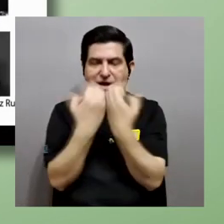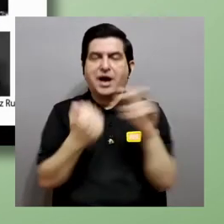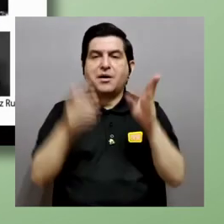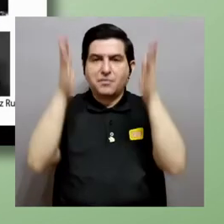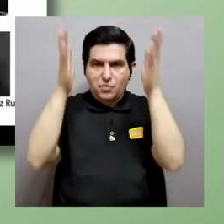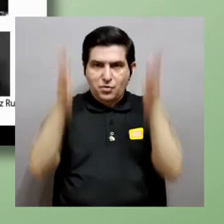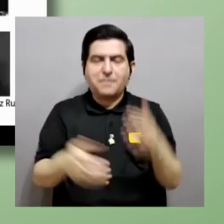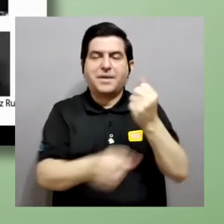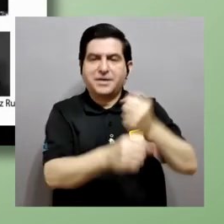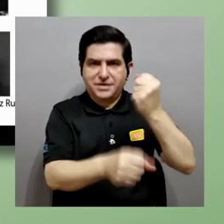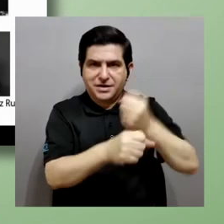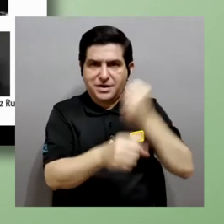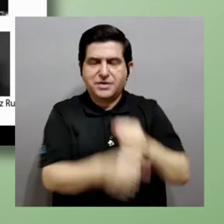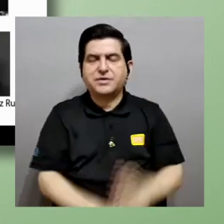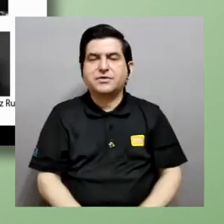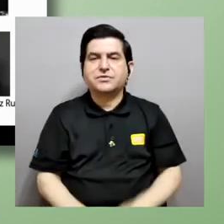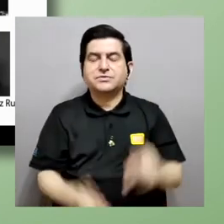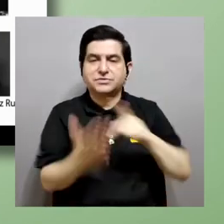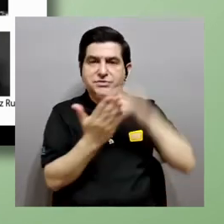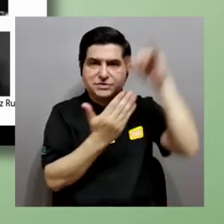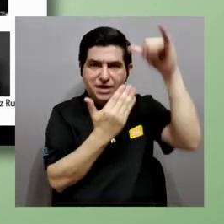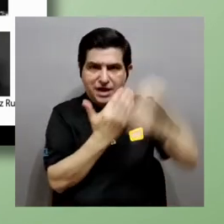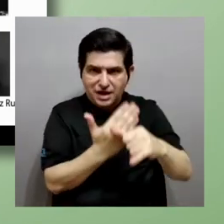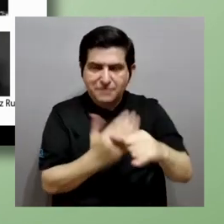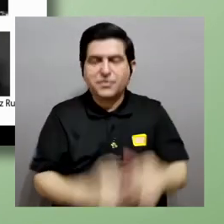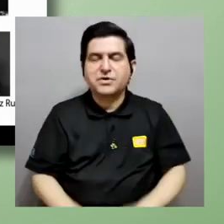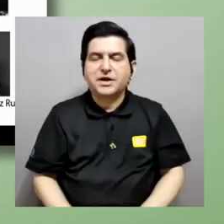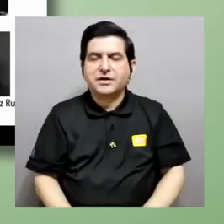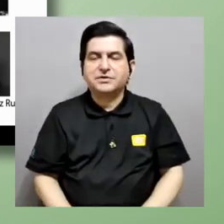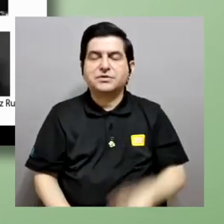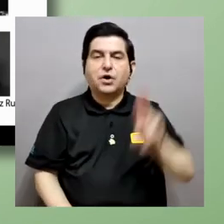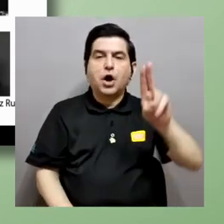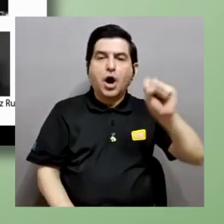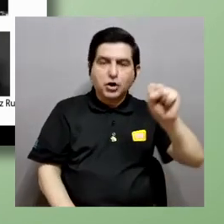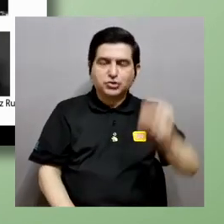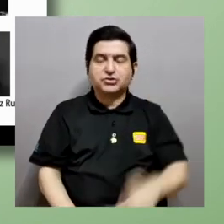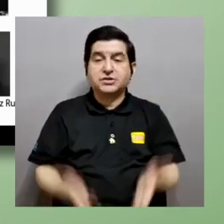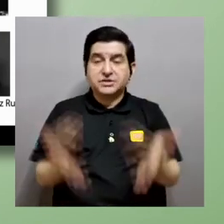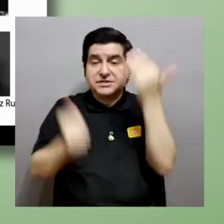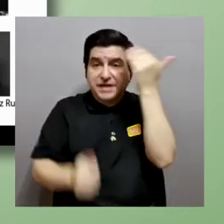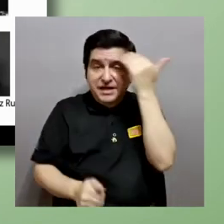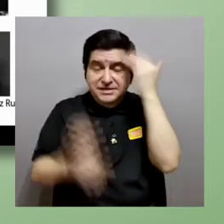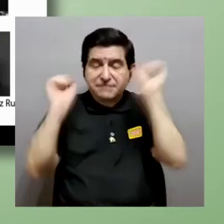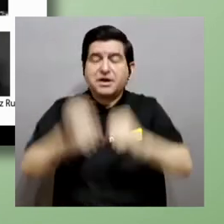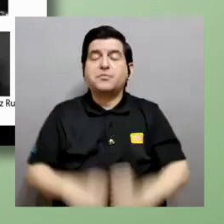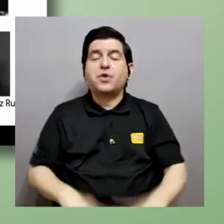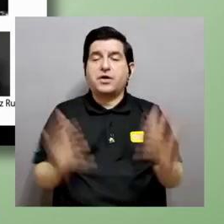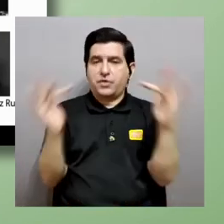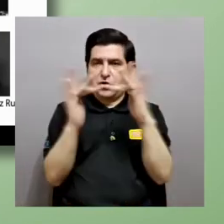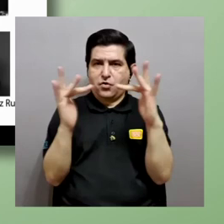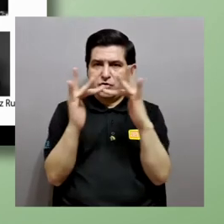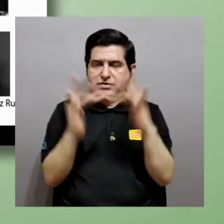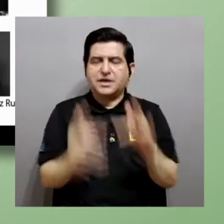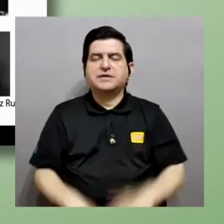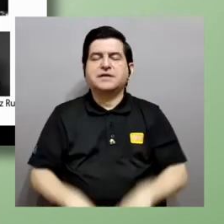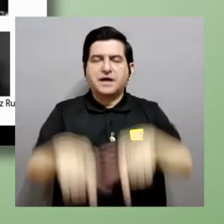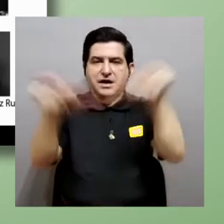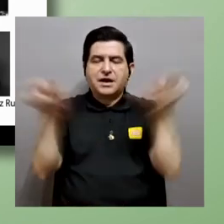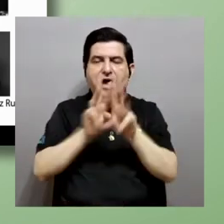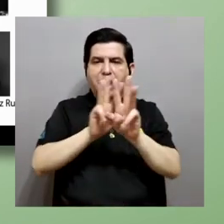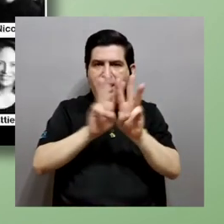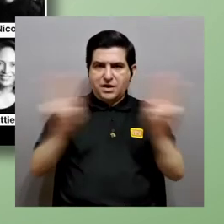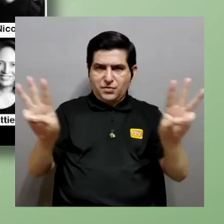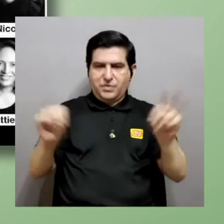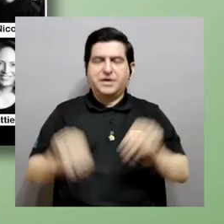primero los compañeros que están trabajando en Project Us y si quieren saber más información del proyecto pueden escribirnos o pueden accesar nuestra